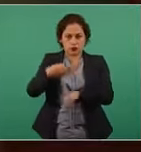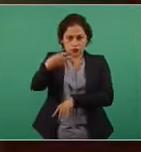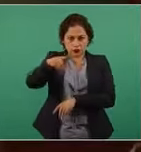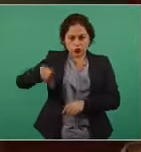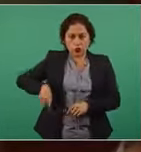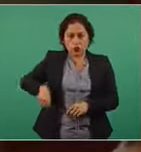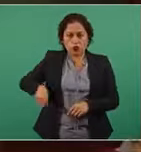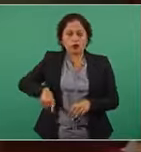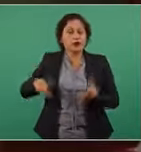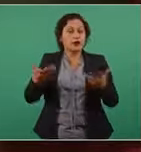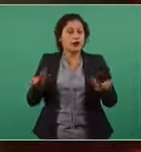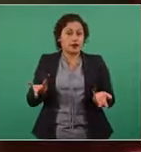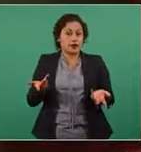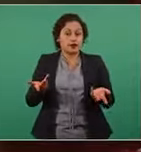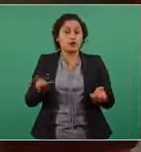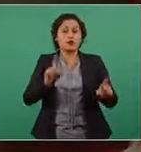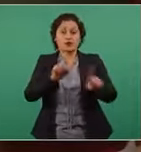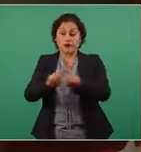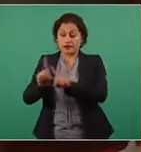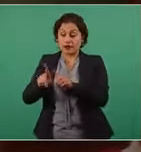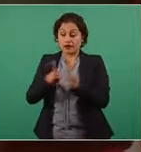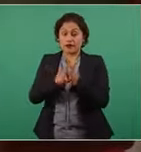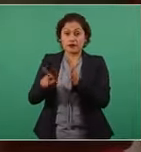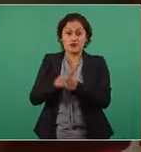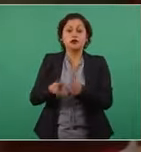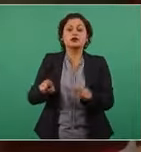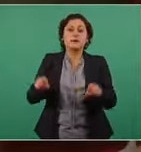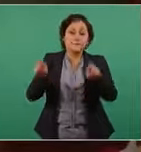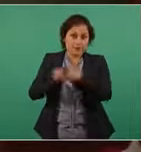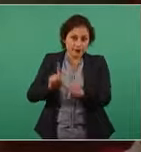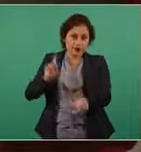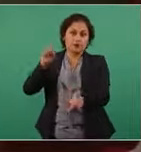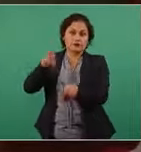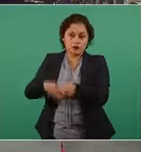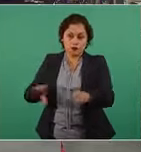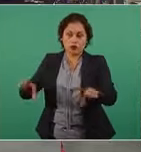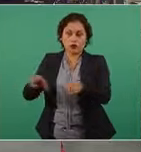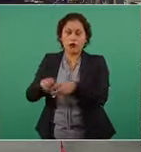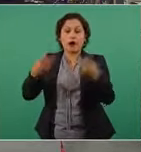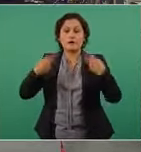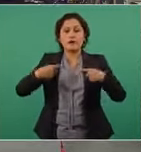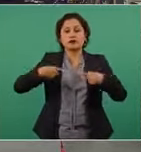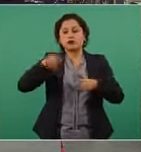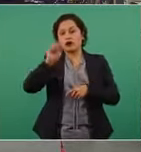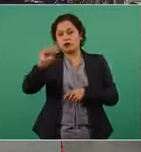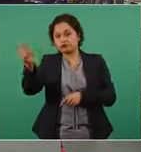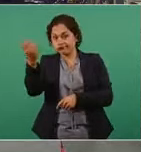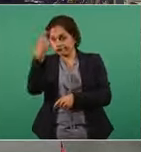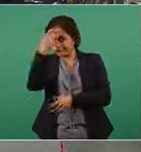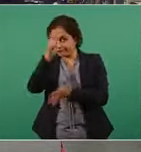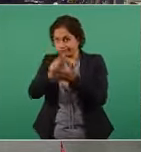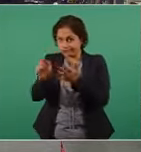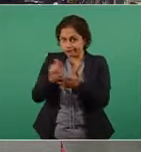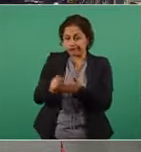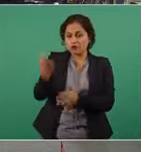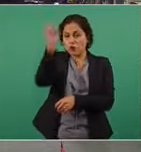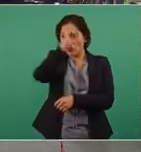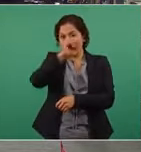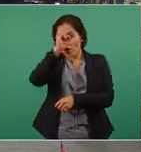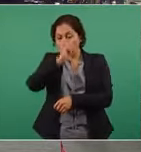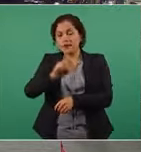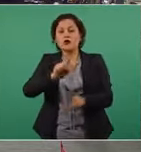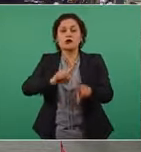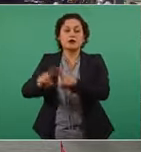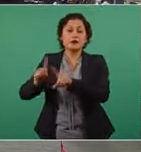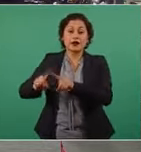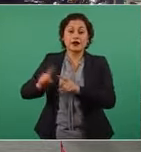también medios de comunicación por supuesto líderes de opinión intelectuales incluso las élites